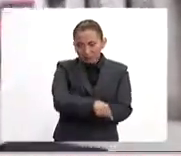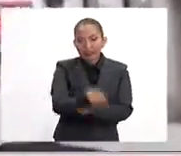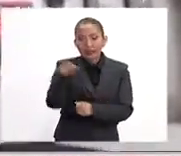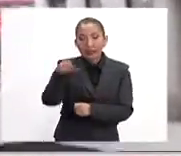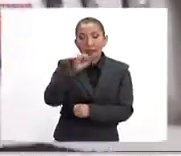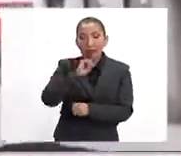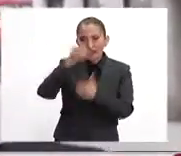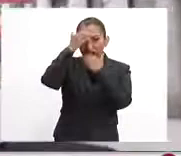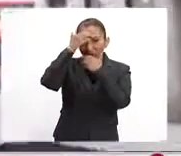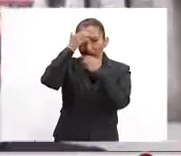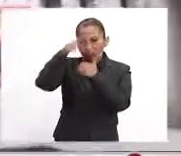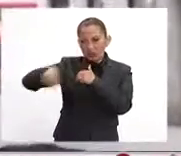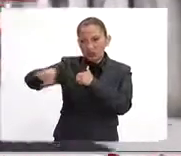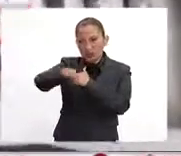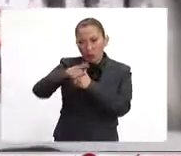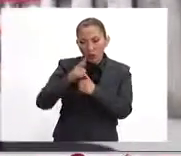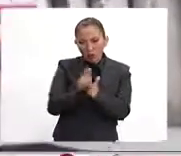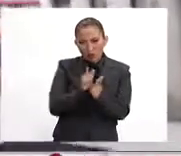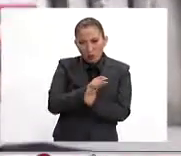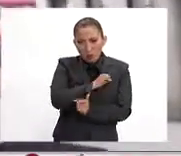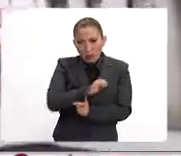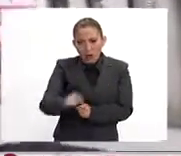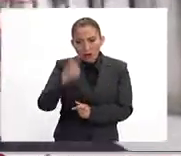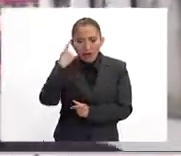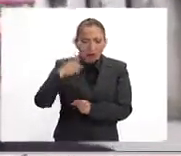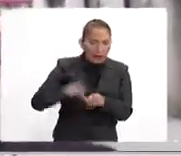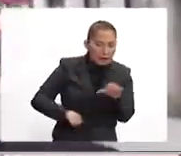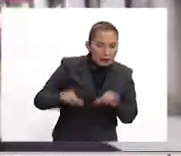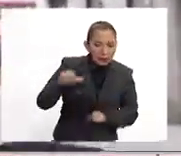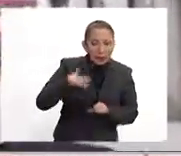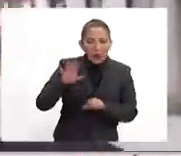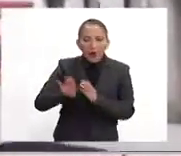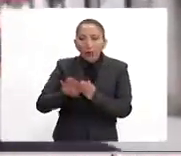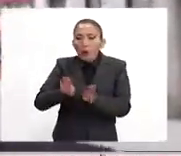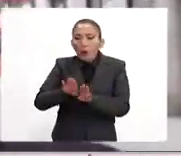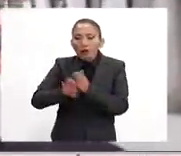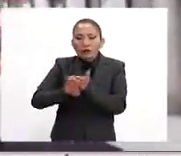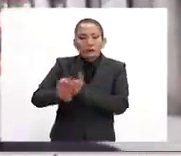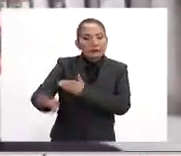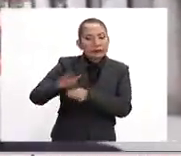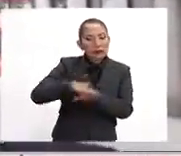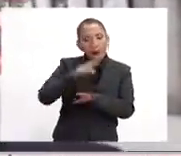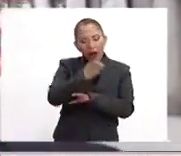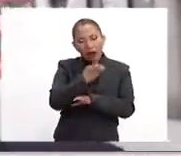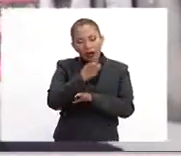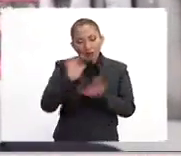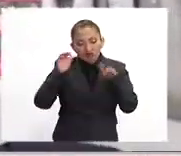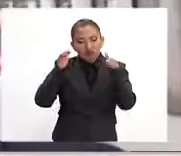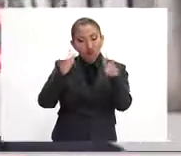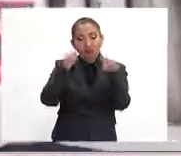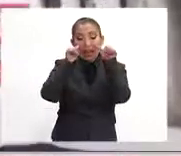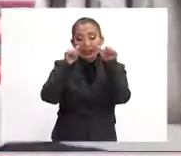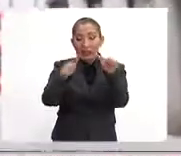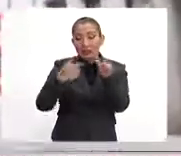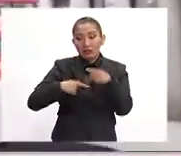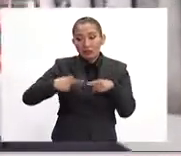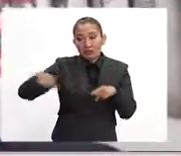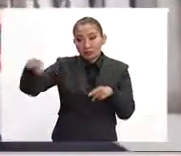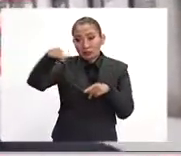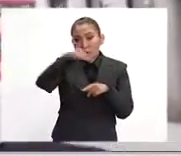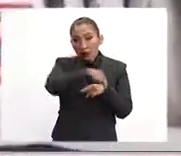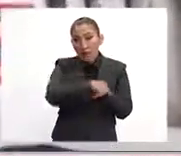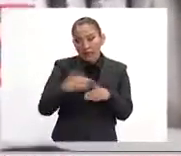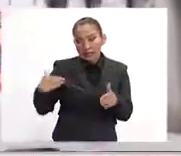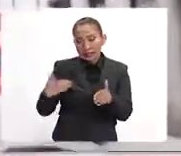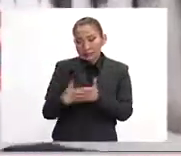terrorismo y más que el terrorismo, las políticas de prevención a los actos de terrorismo han sido lo que ha concentrado la opinión en los últimos